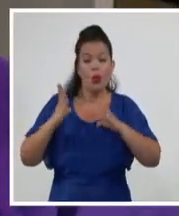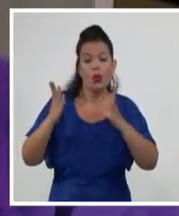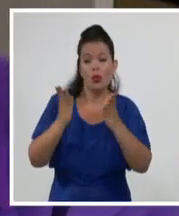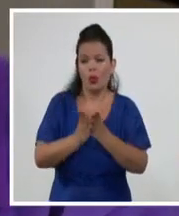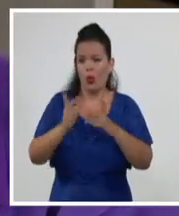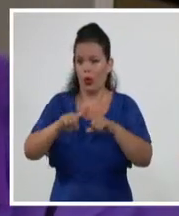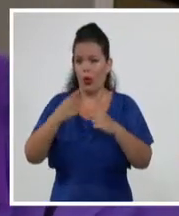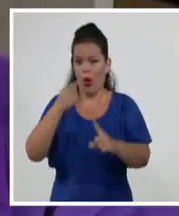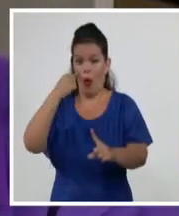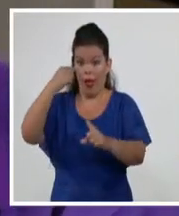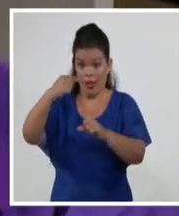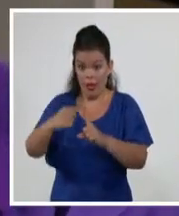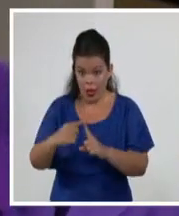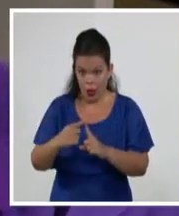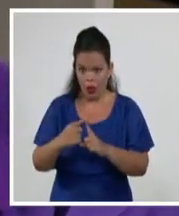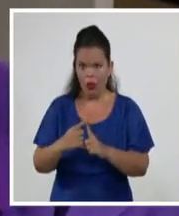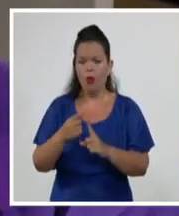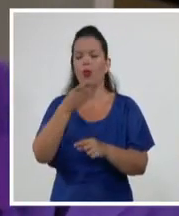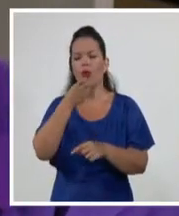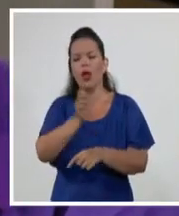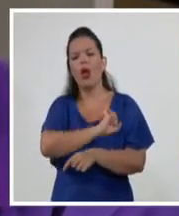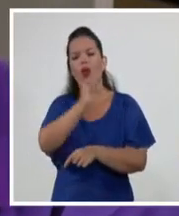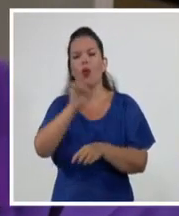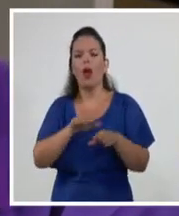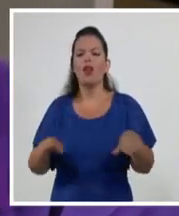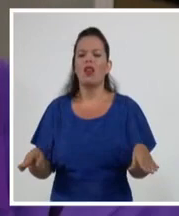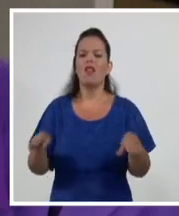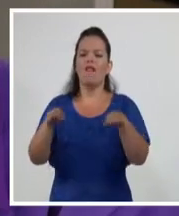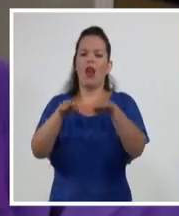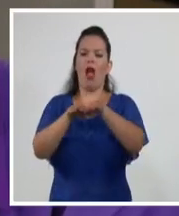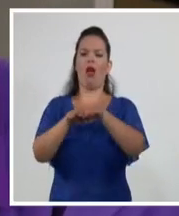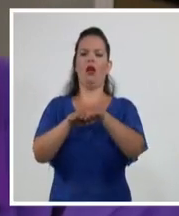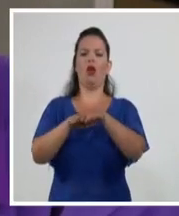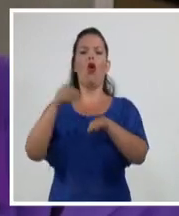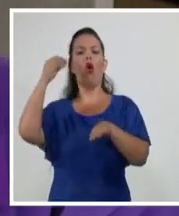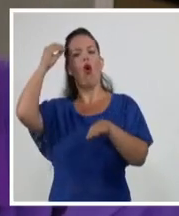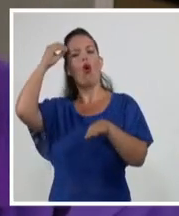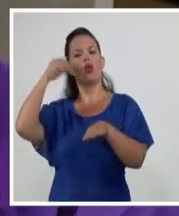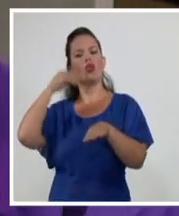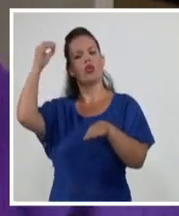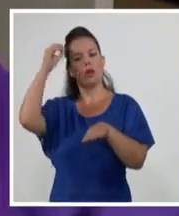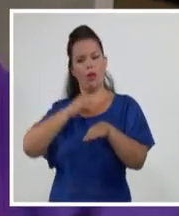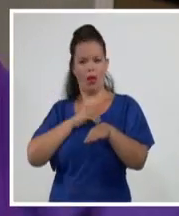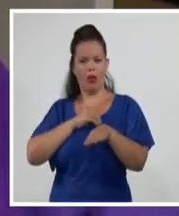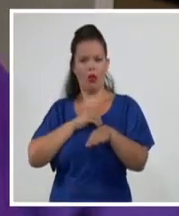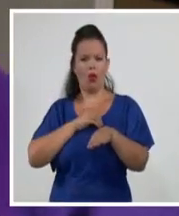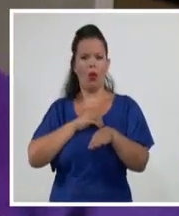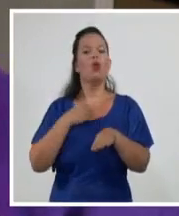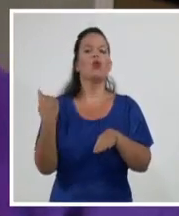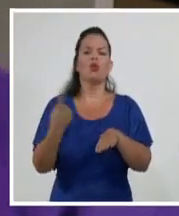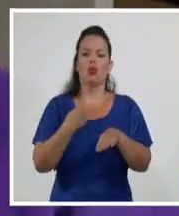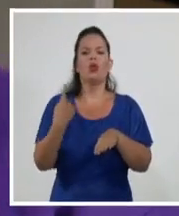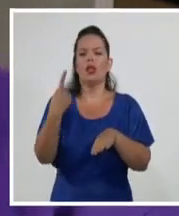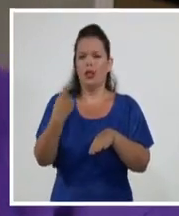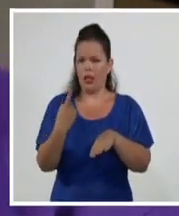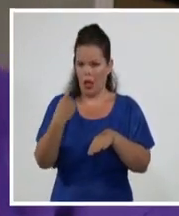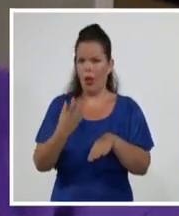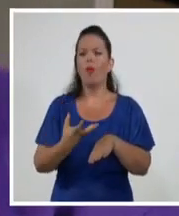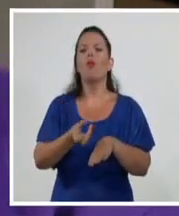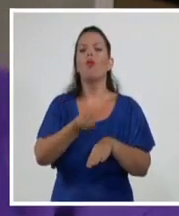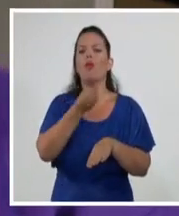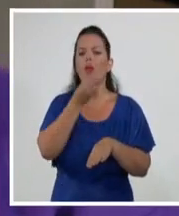nivelar un poco el conocimiento que se necesitaba para poder